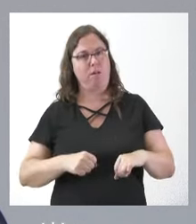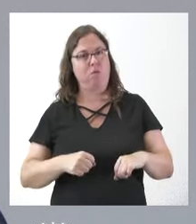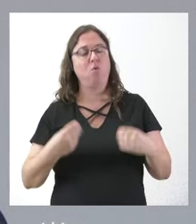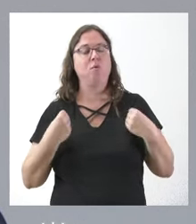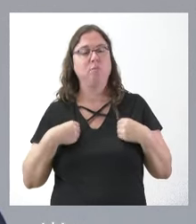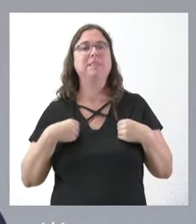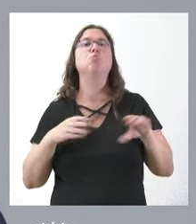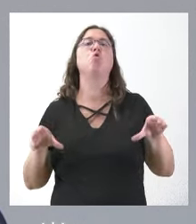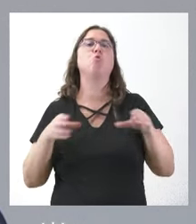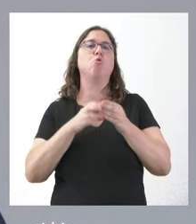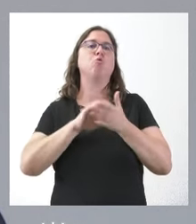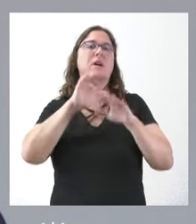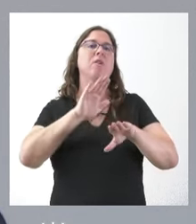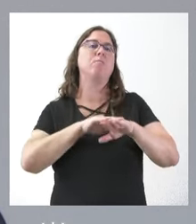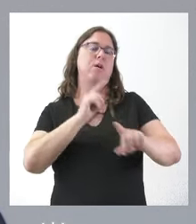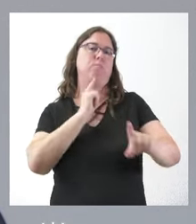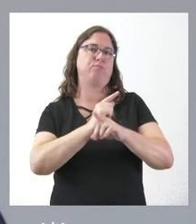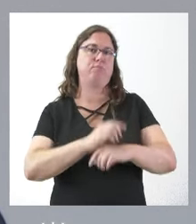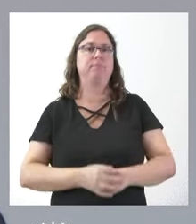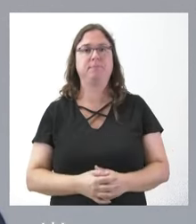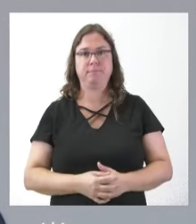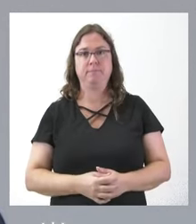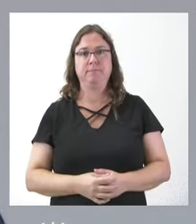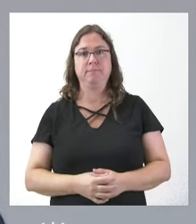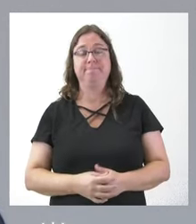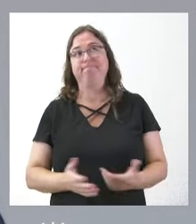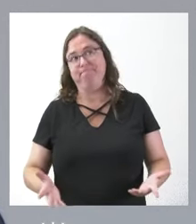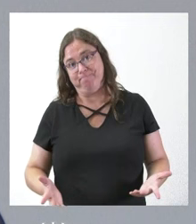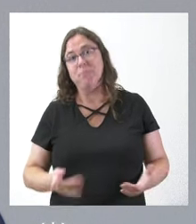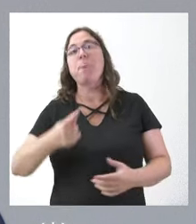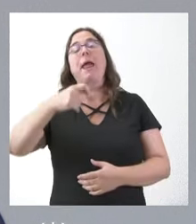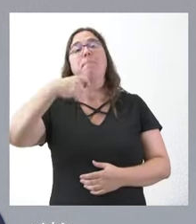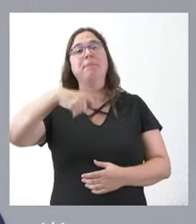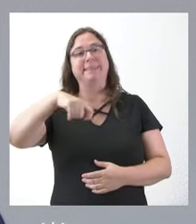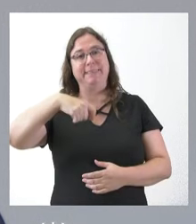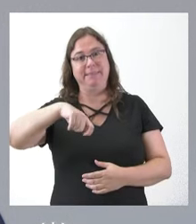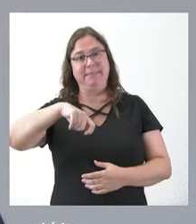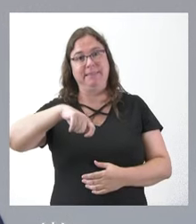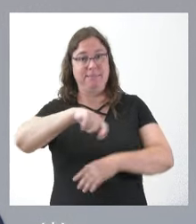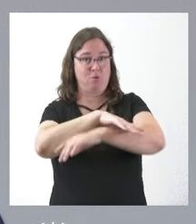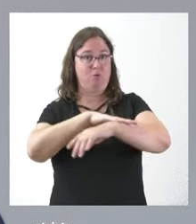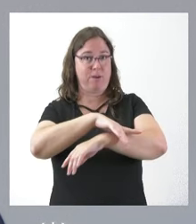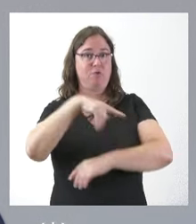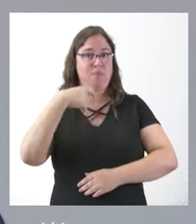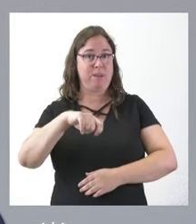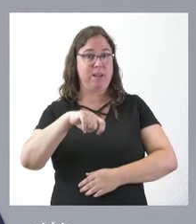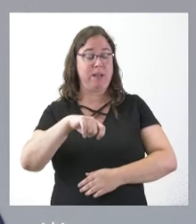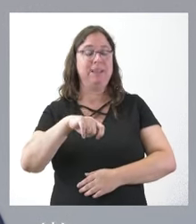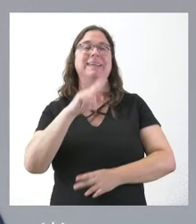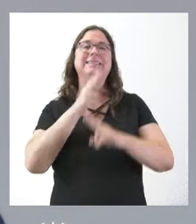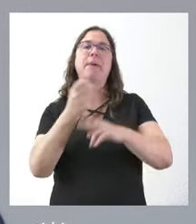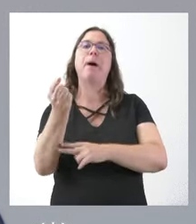Castilla y León para su impugnación. Hombre, que el presidente del Gobierno, como Poder Ejecutivo,